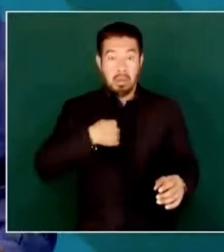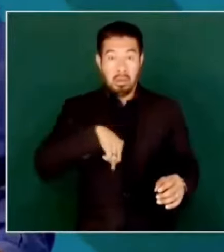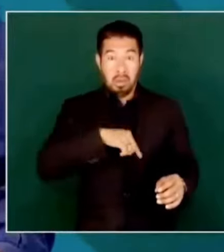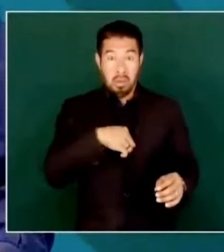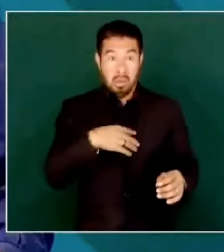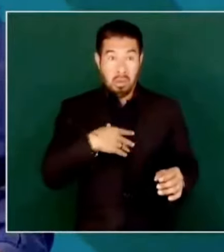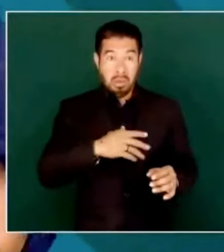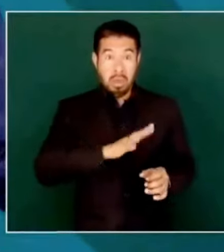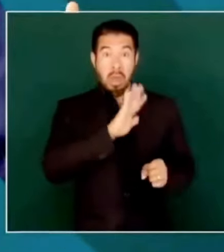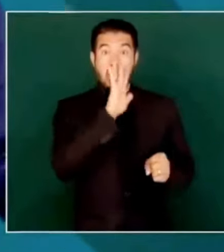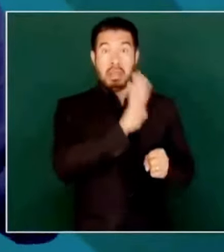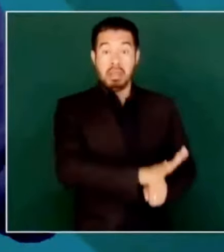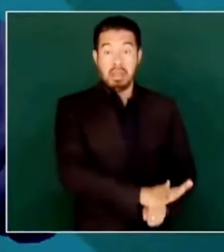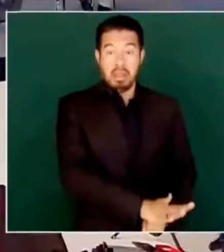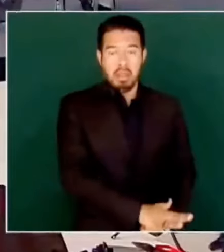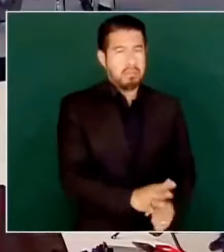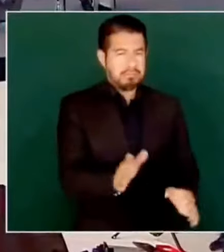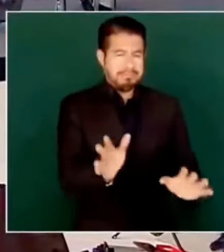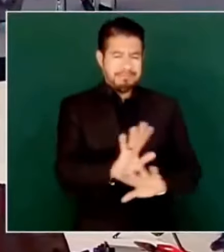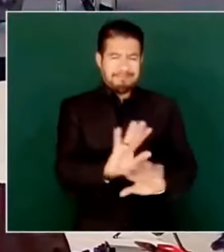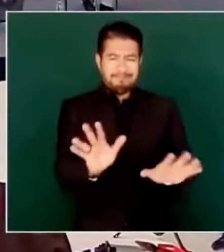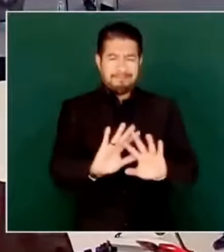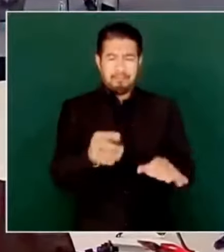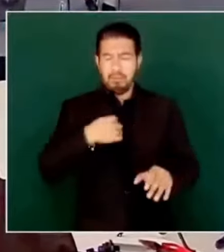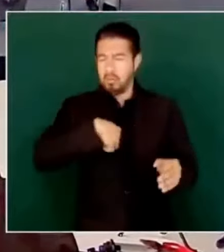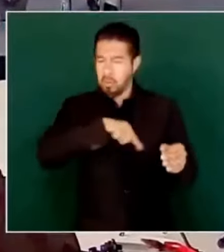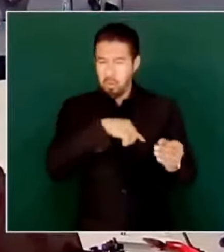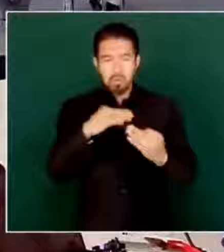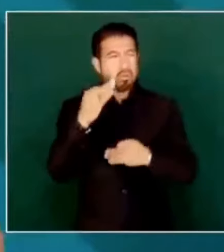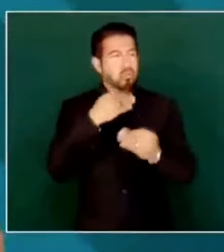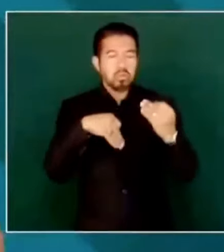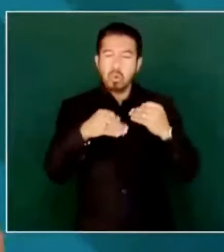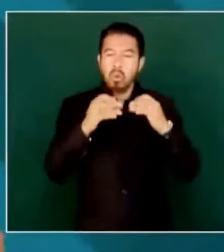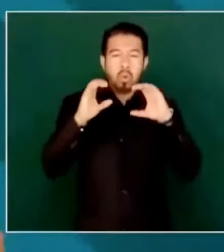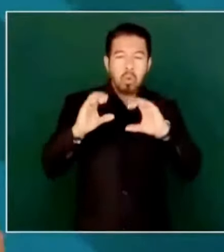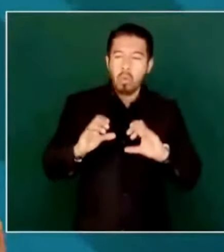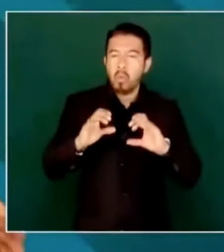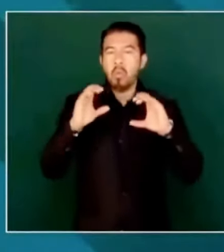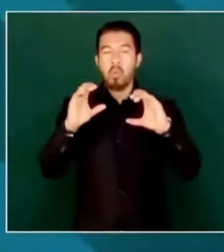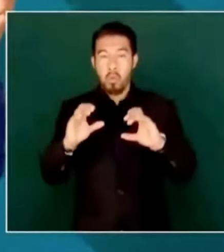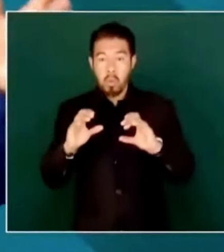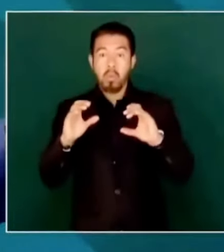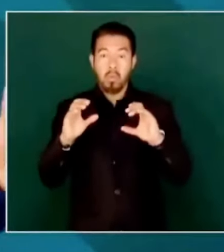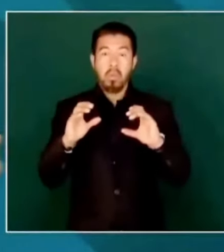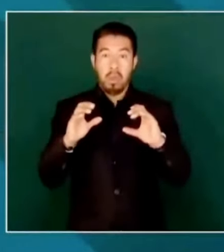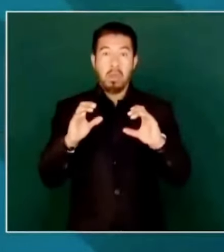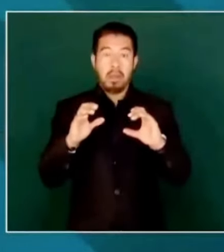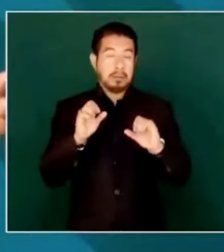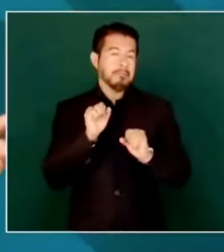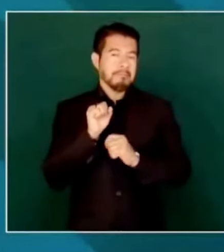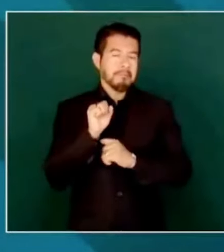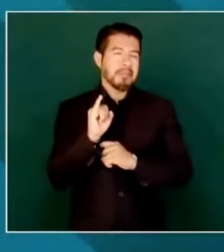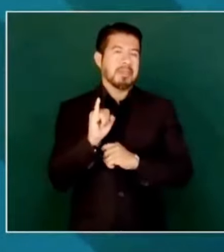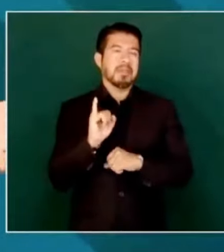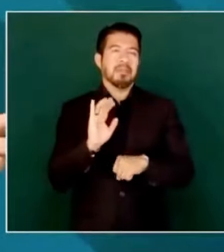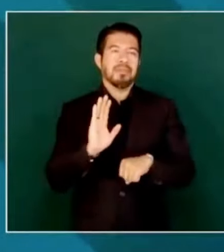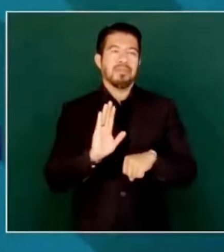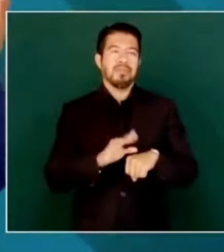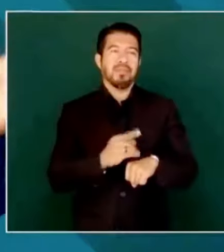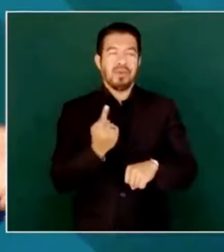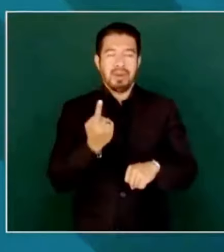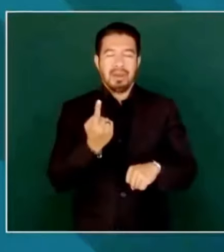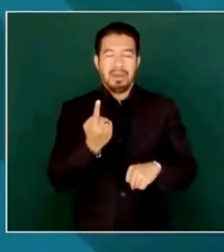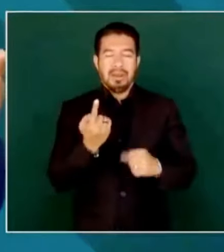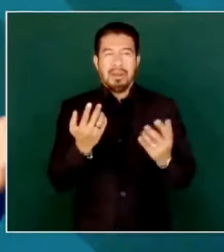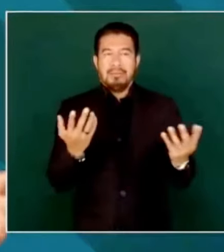que hay que cuidarnos todos, porque sí, hay gente